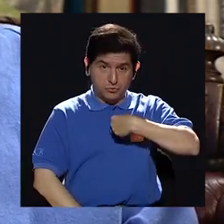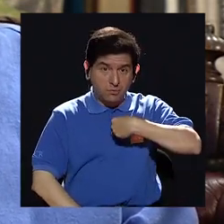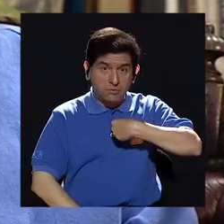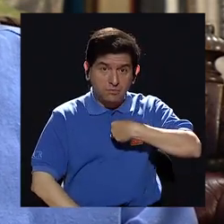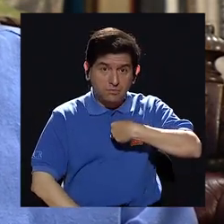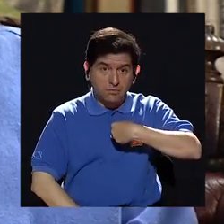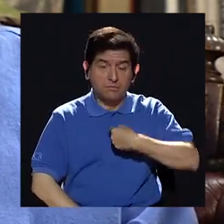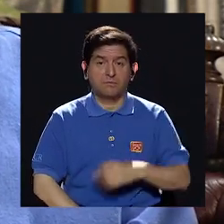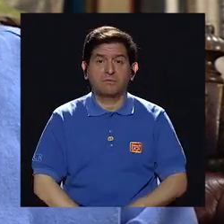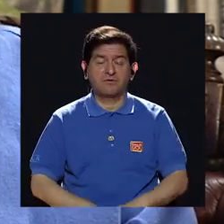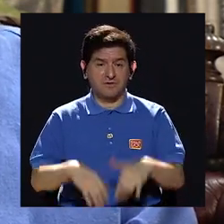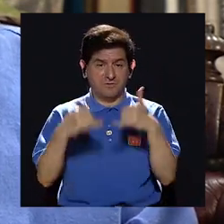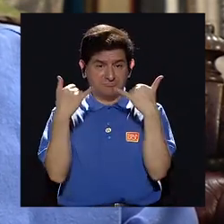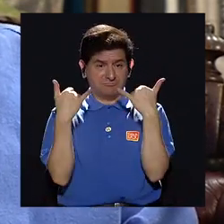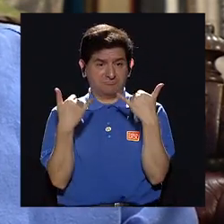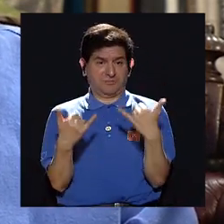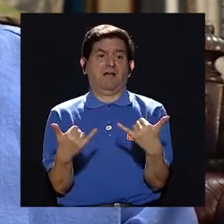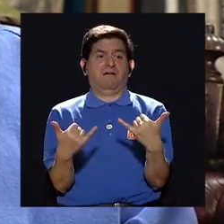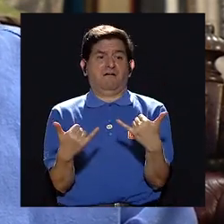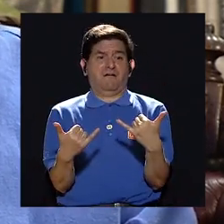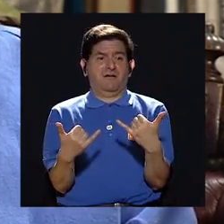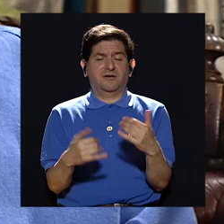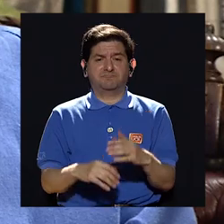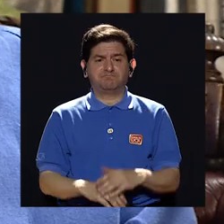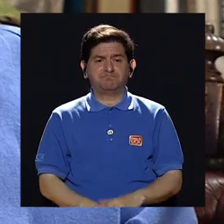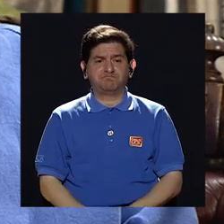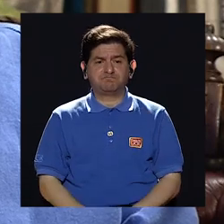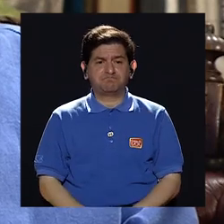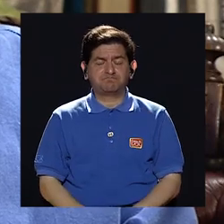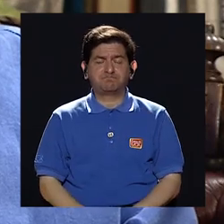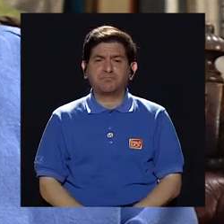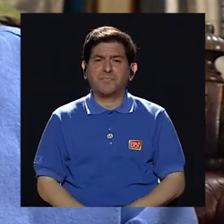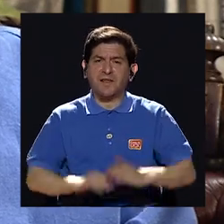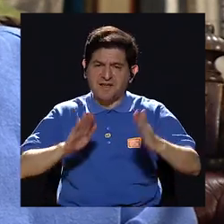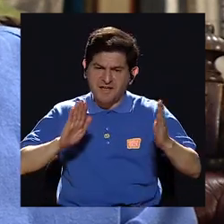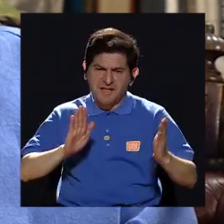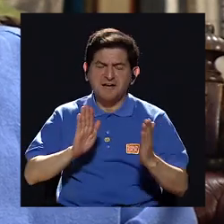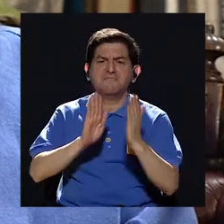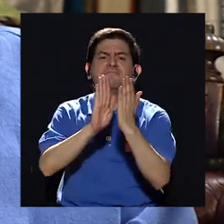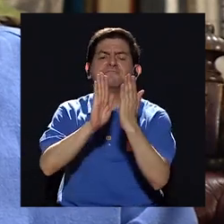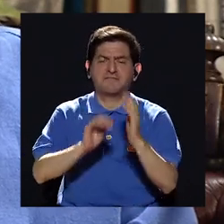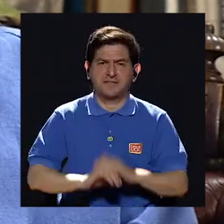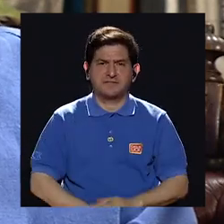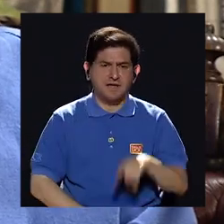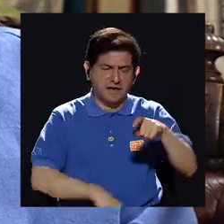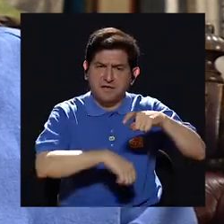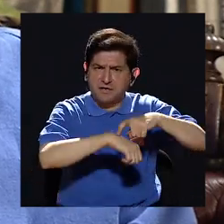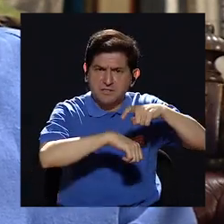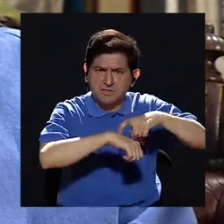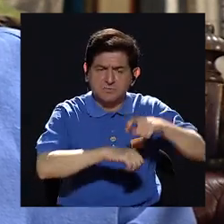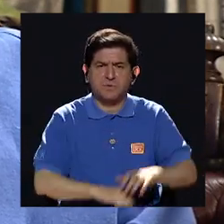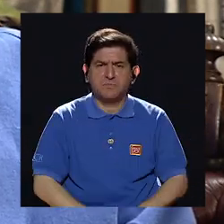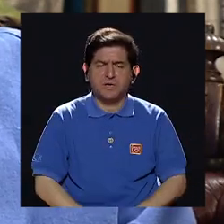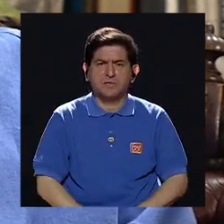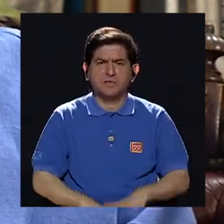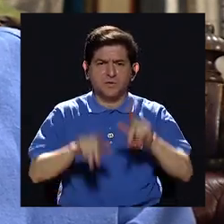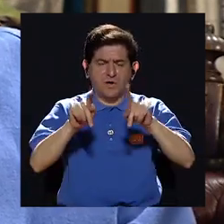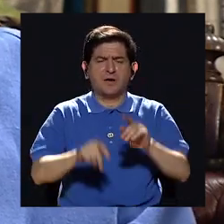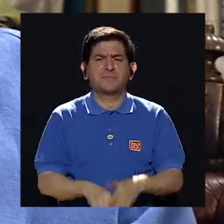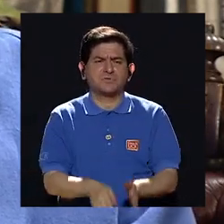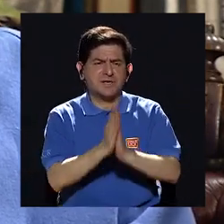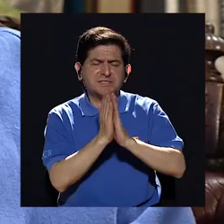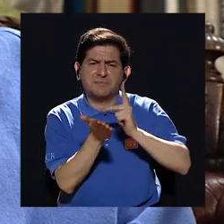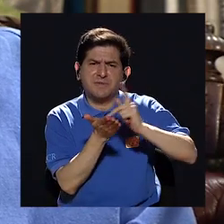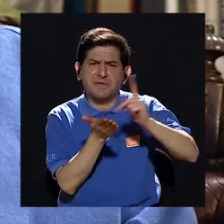enfrentado a los acreedores de Costa